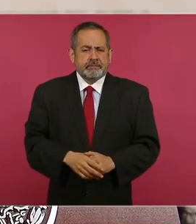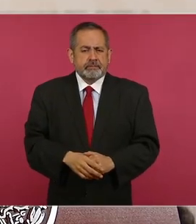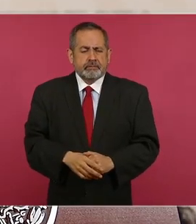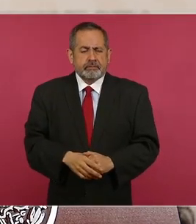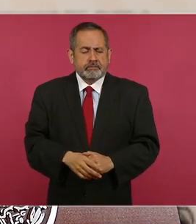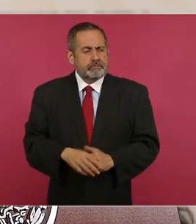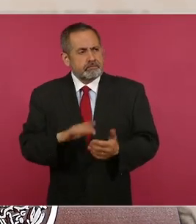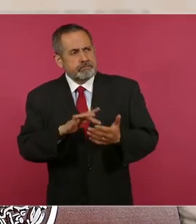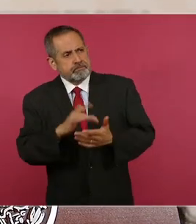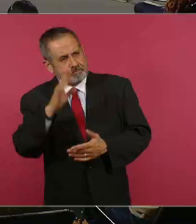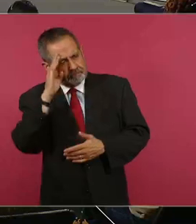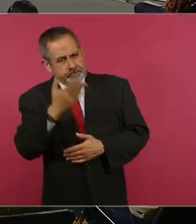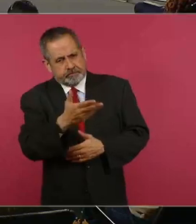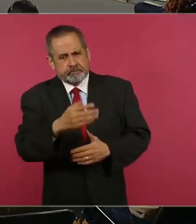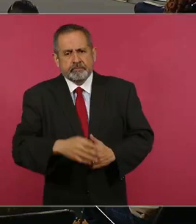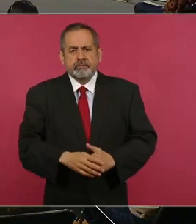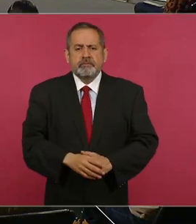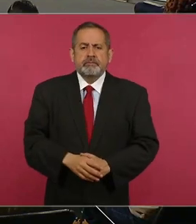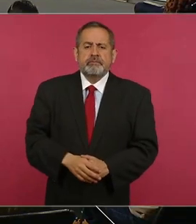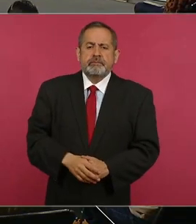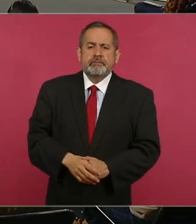Gracias, señor. Gracias.